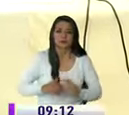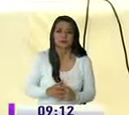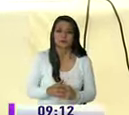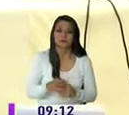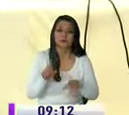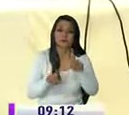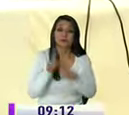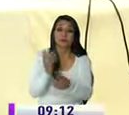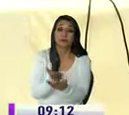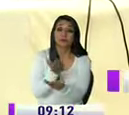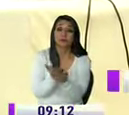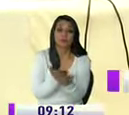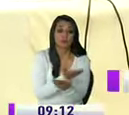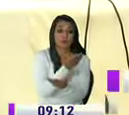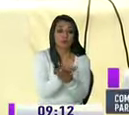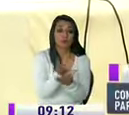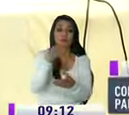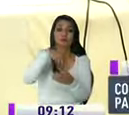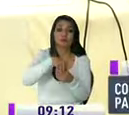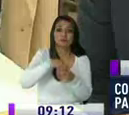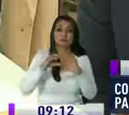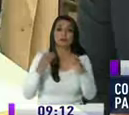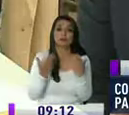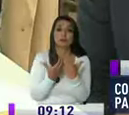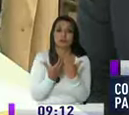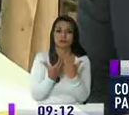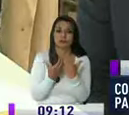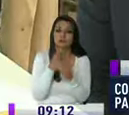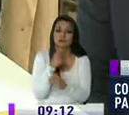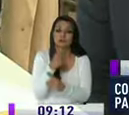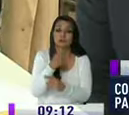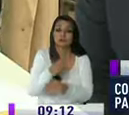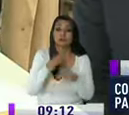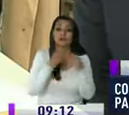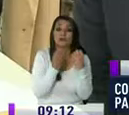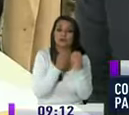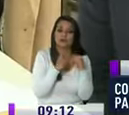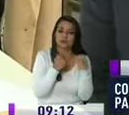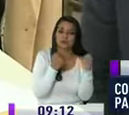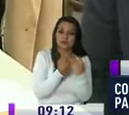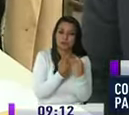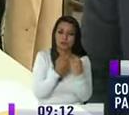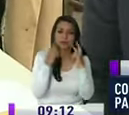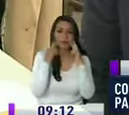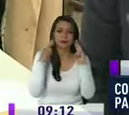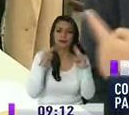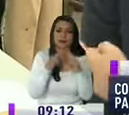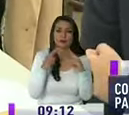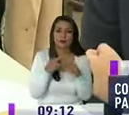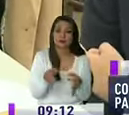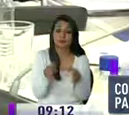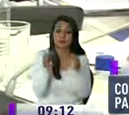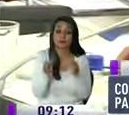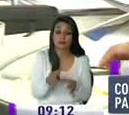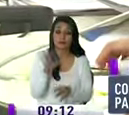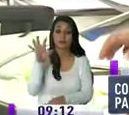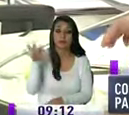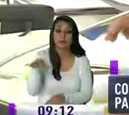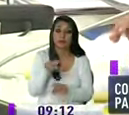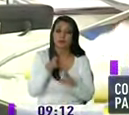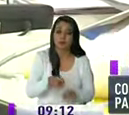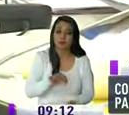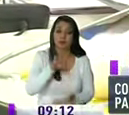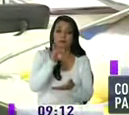propuestas que se barajan dentro de la comisión una de ellas que sean las organizaciones sociales reconocidas oficialmente por el estado las que